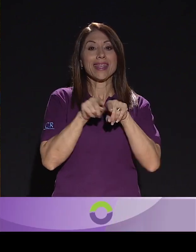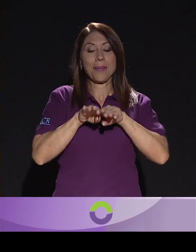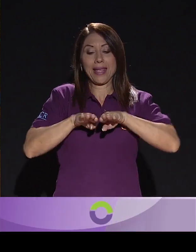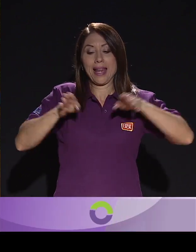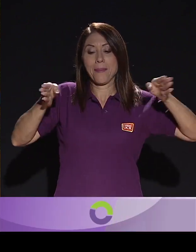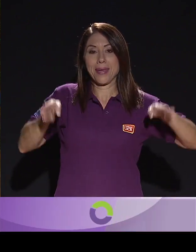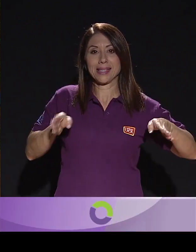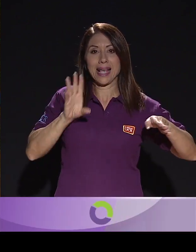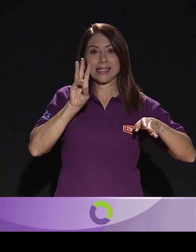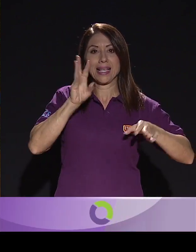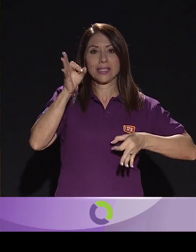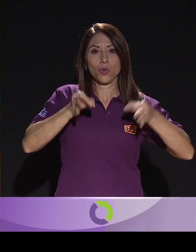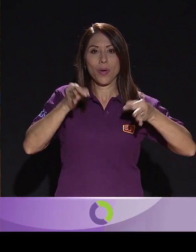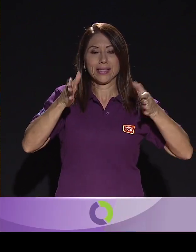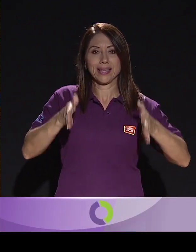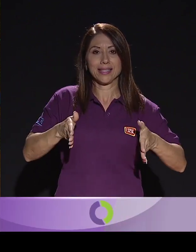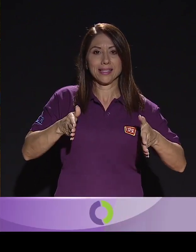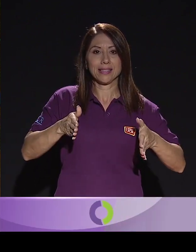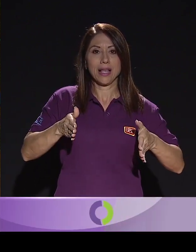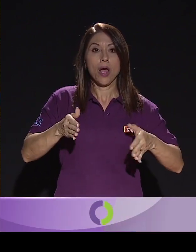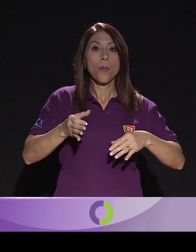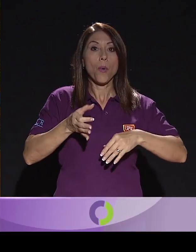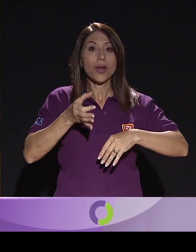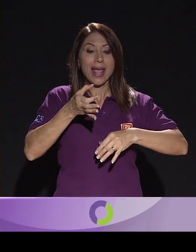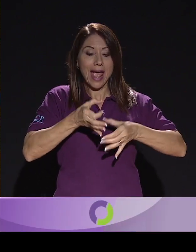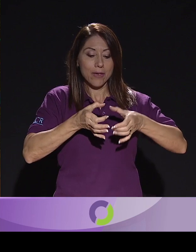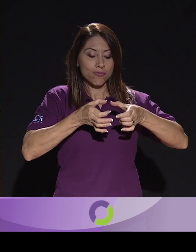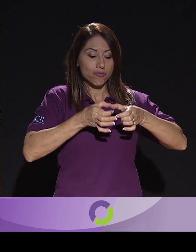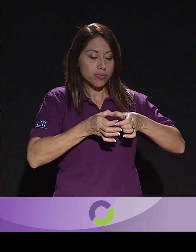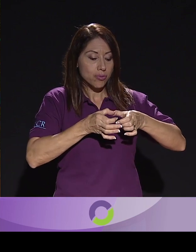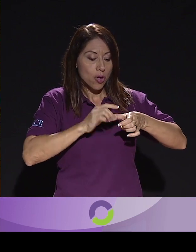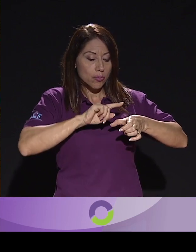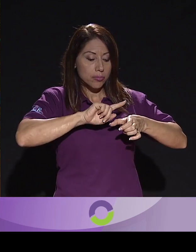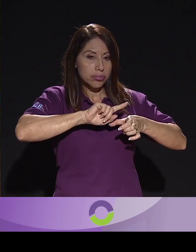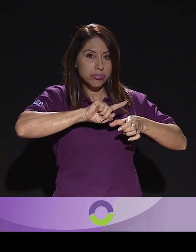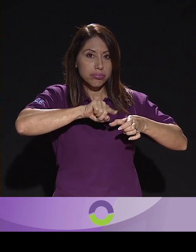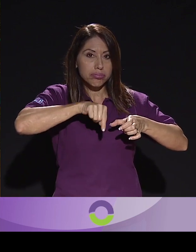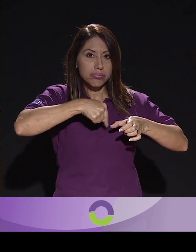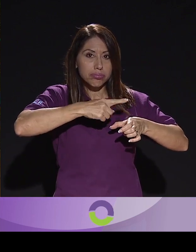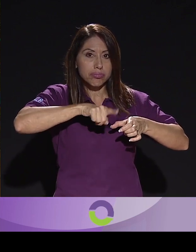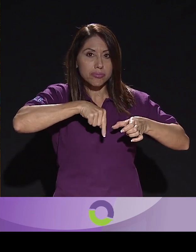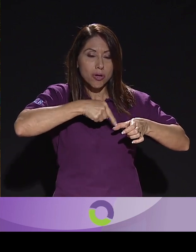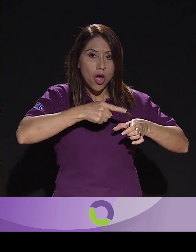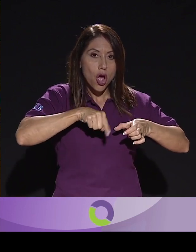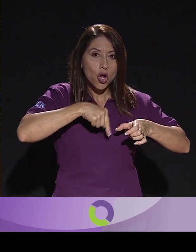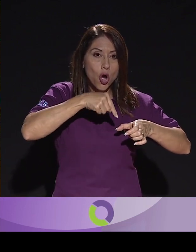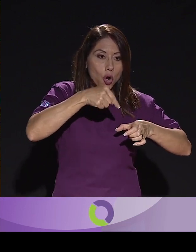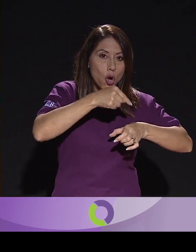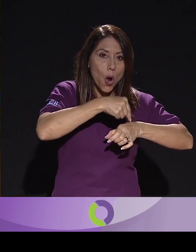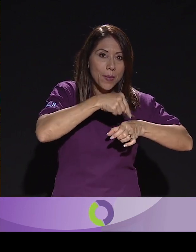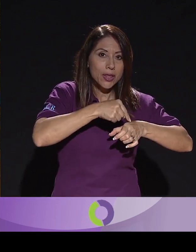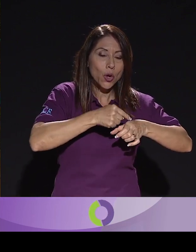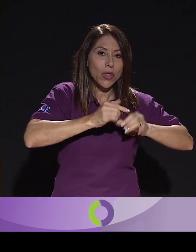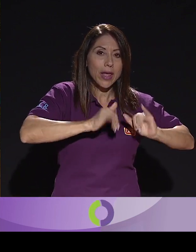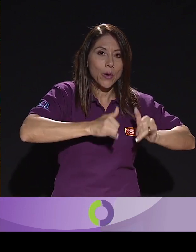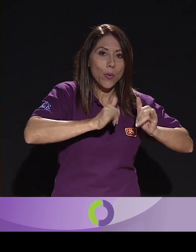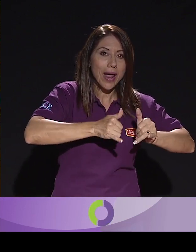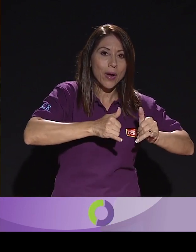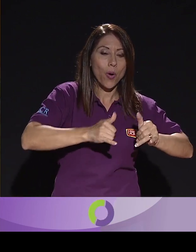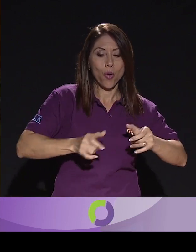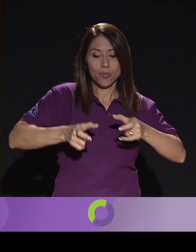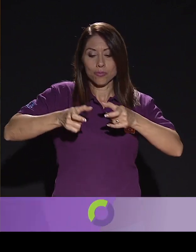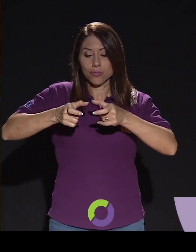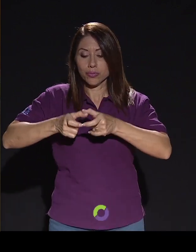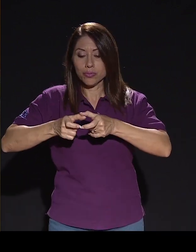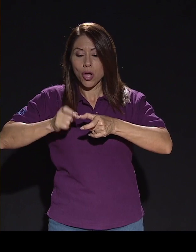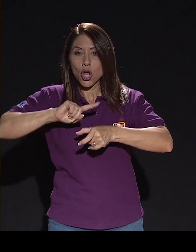cronómetro, digamos, de juego, hay cronómetro de 10 segundos y hay